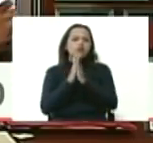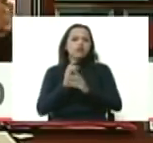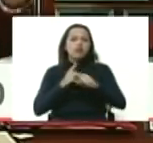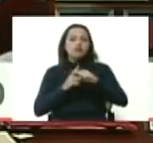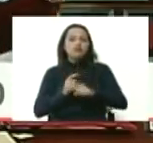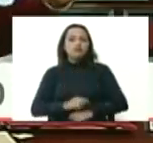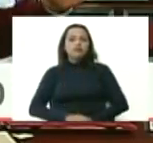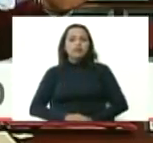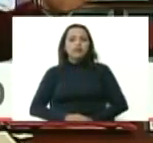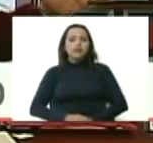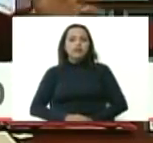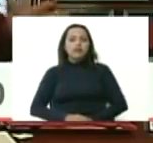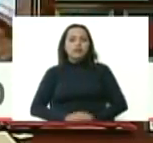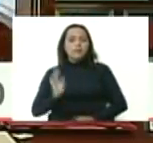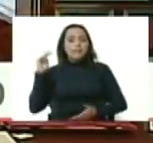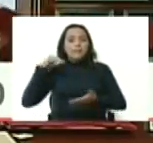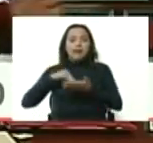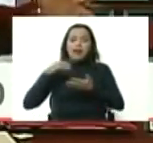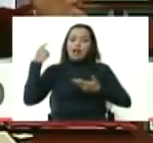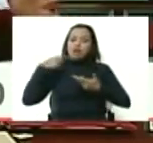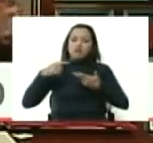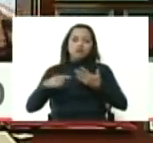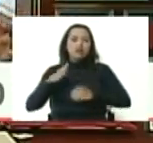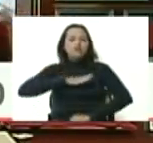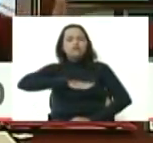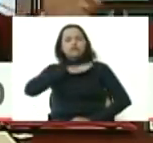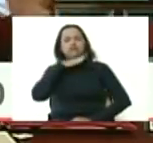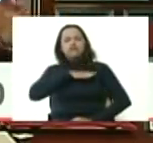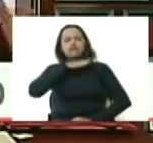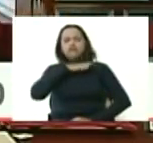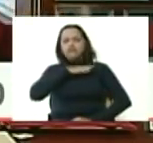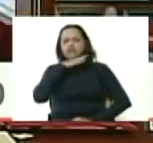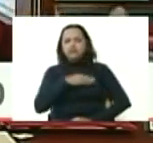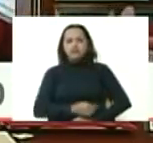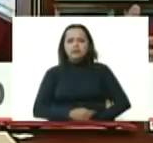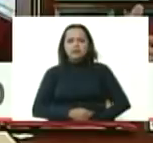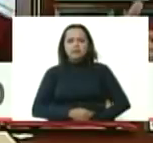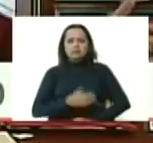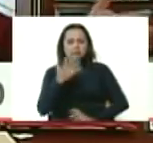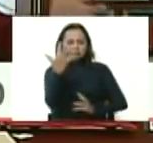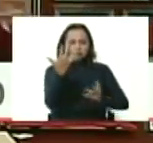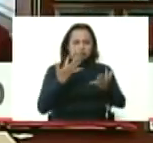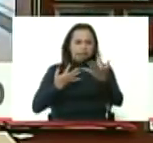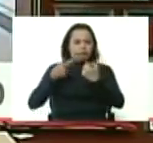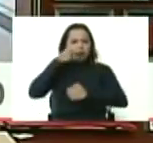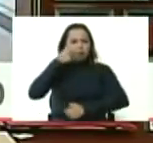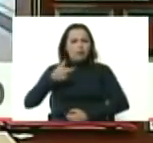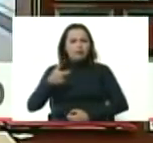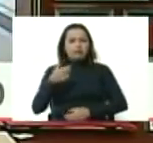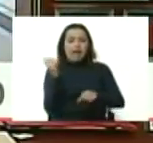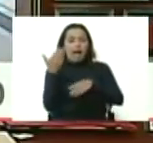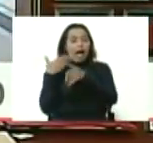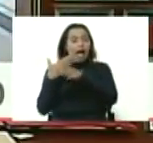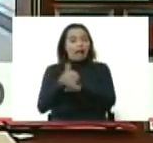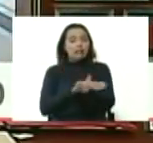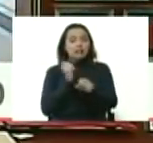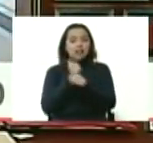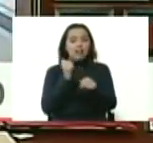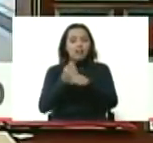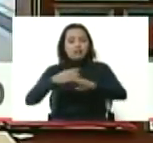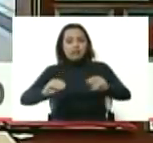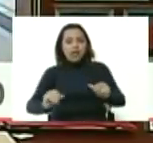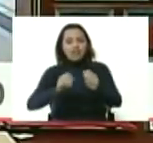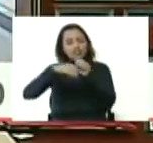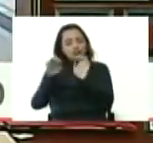Maracay entre otras pues se llenaron se concentraron se vino todo el pueblo del campo y se abandonó el